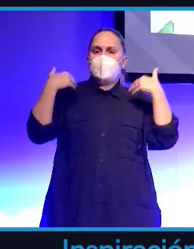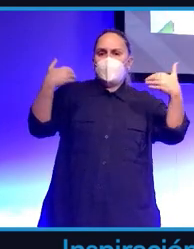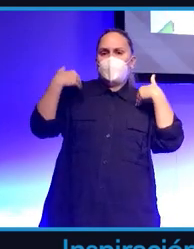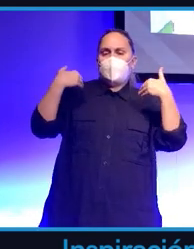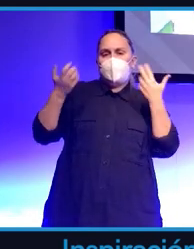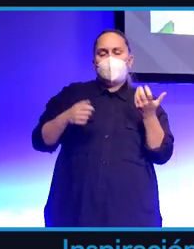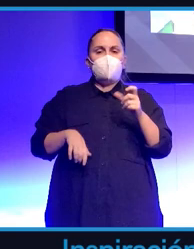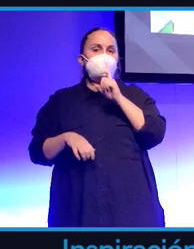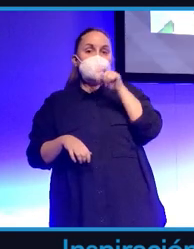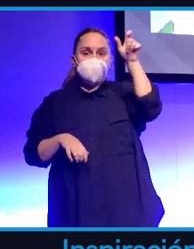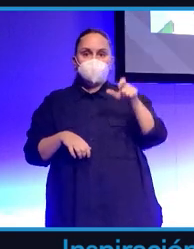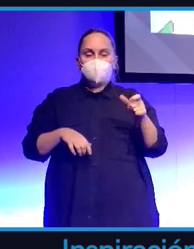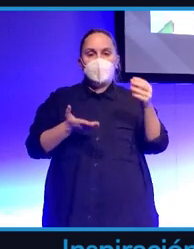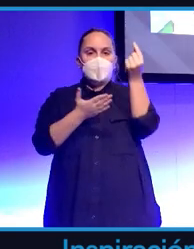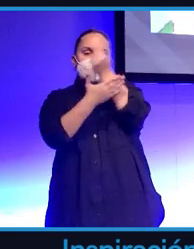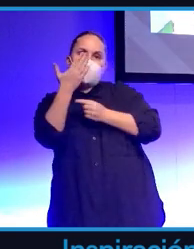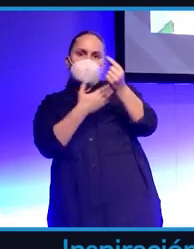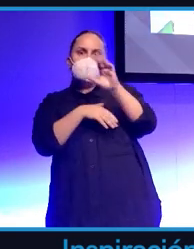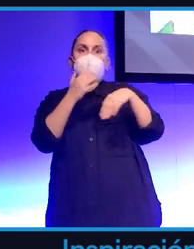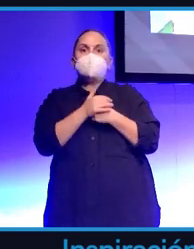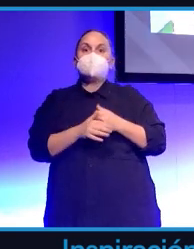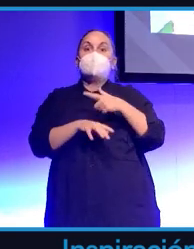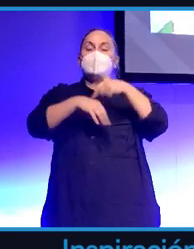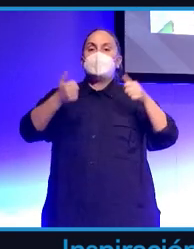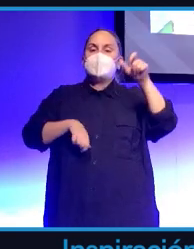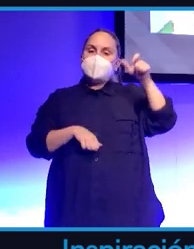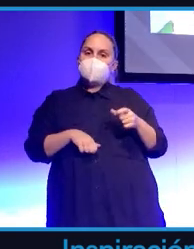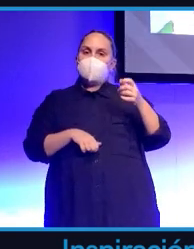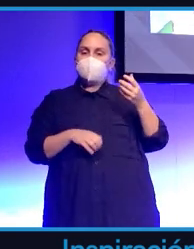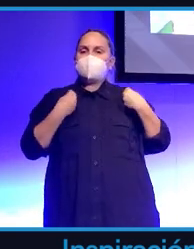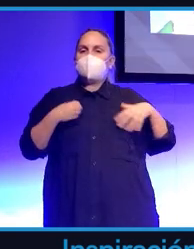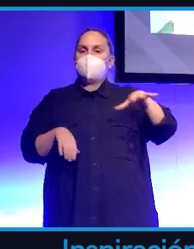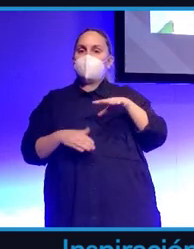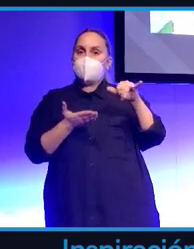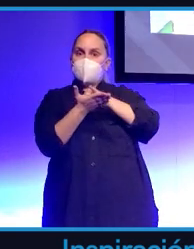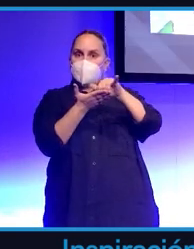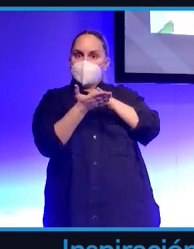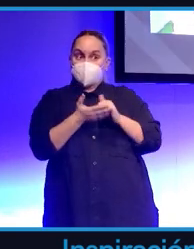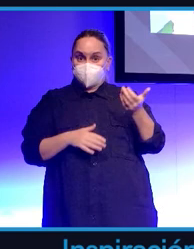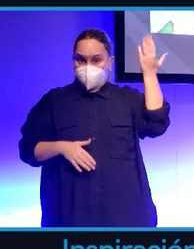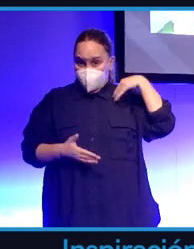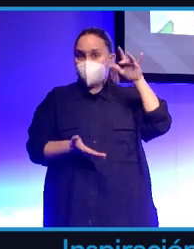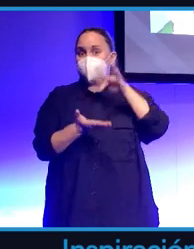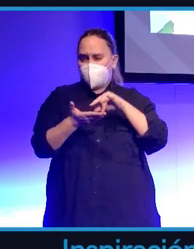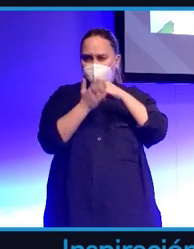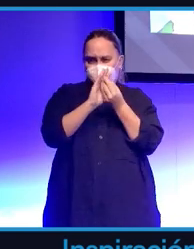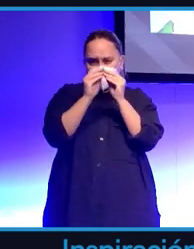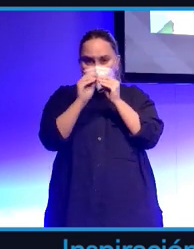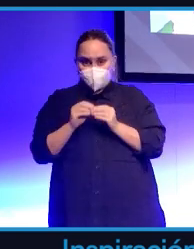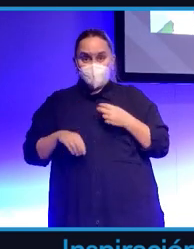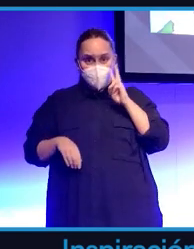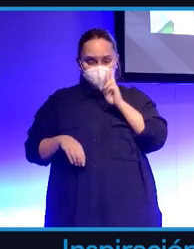personaje animado pero encima estás con un colega de Nueva York y todo esto está ocurriendo en tu salón eso lo hemos vivido ya estamos en esos proyectos lo hemos visto en